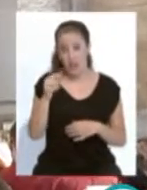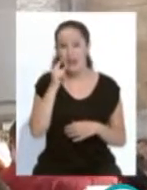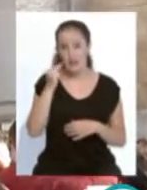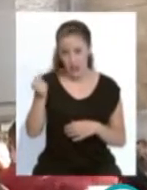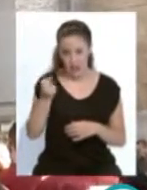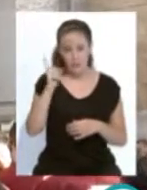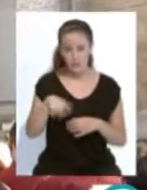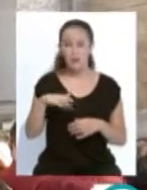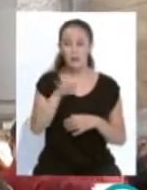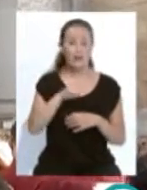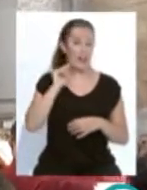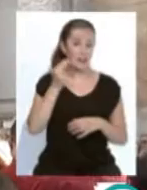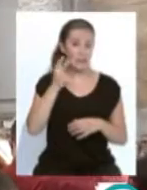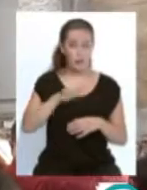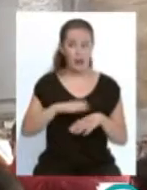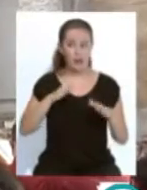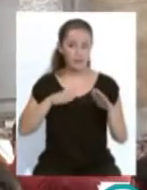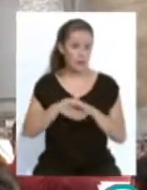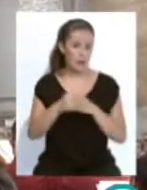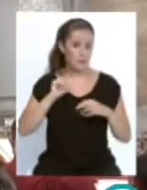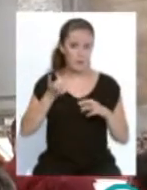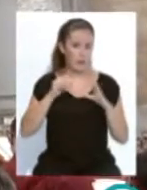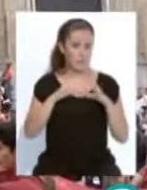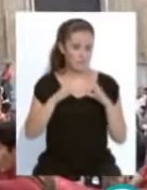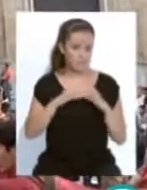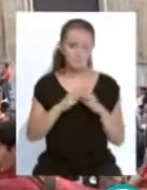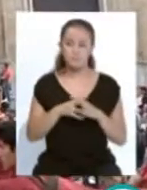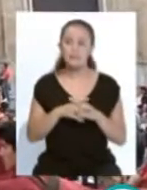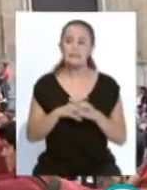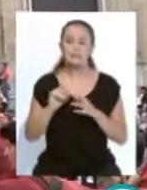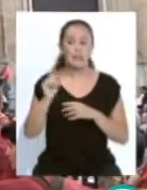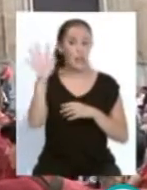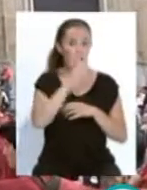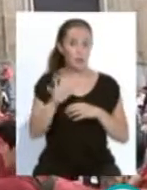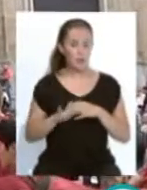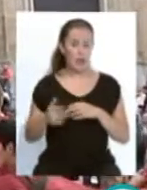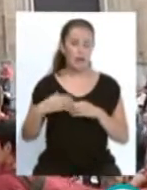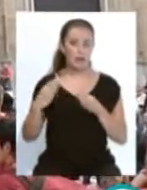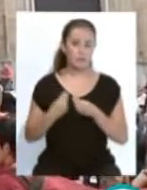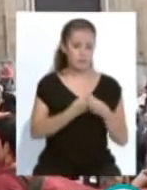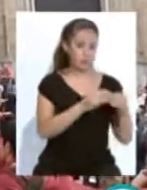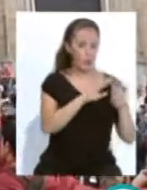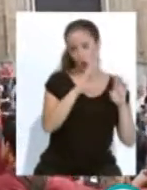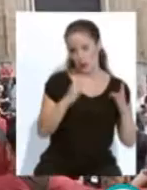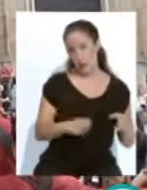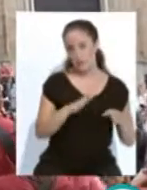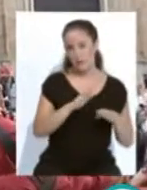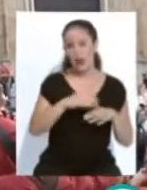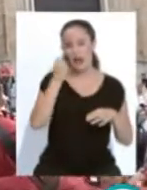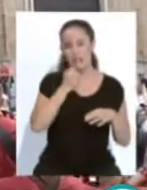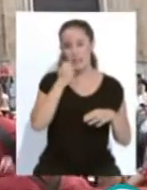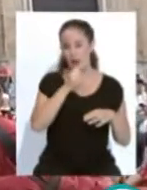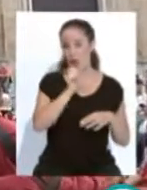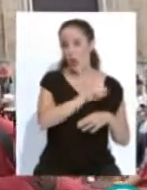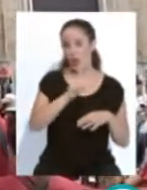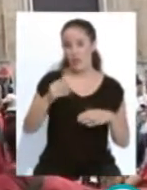de la Catedral para entrar en el primer templo catedralicio. Allí la imagen será dispuesta junto al altar para presidir el sábado a